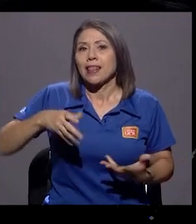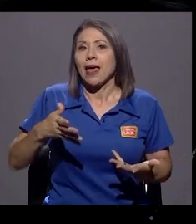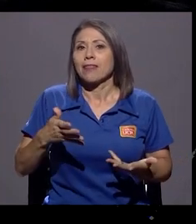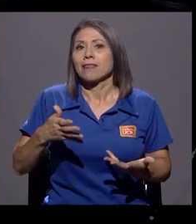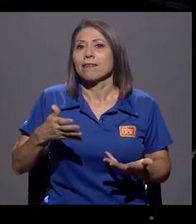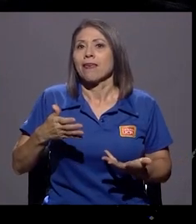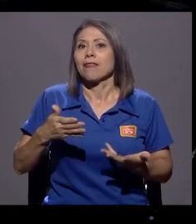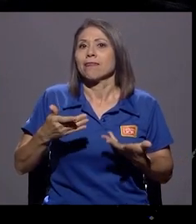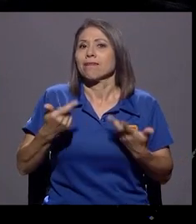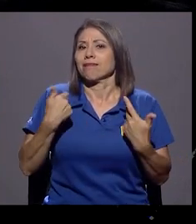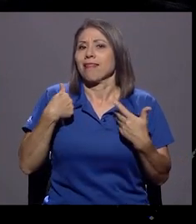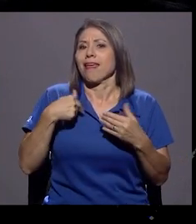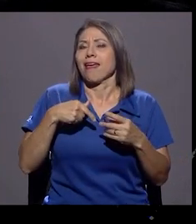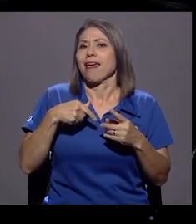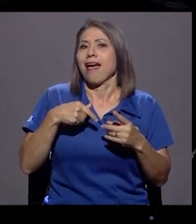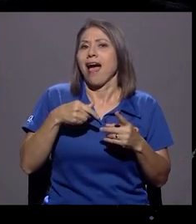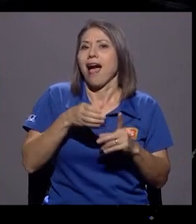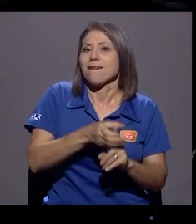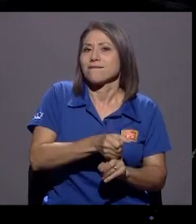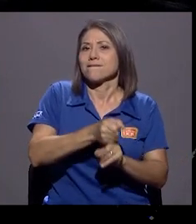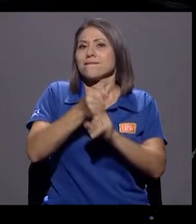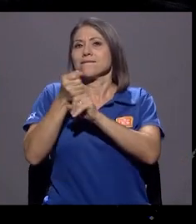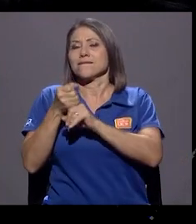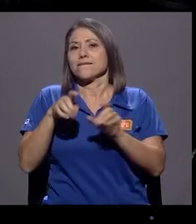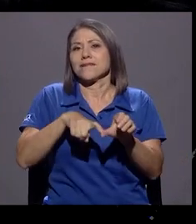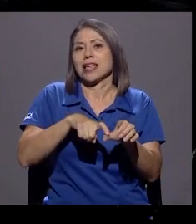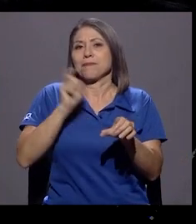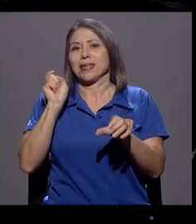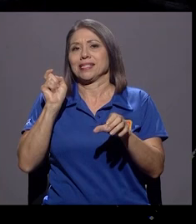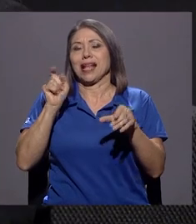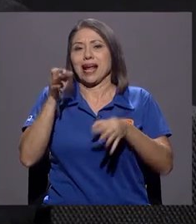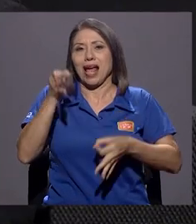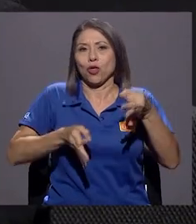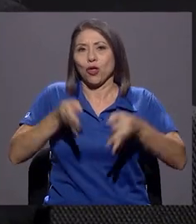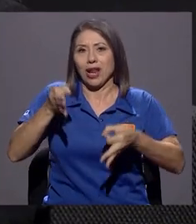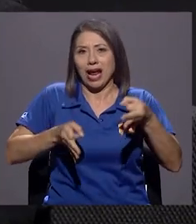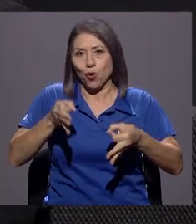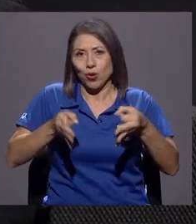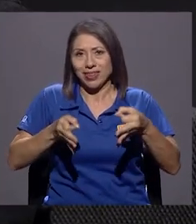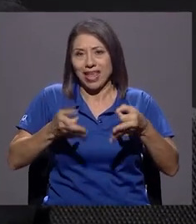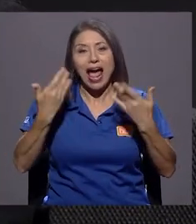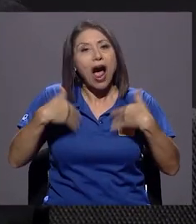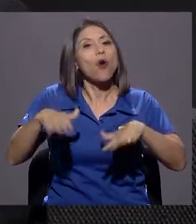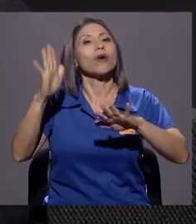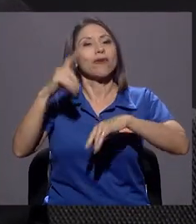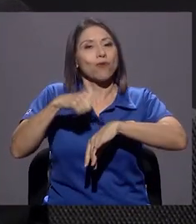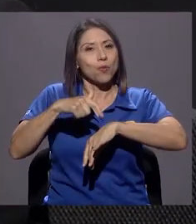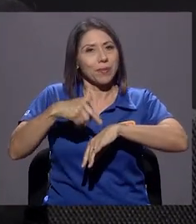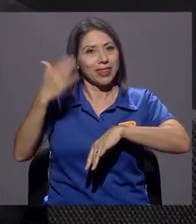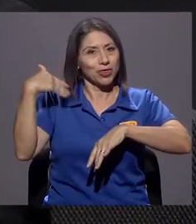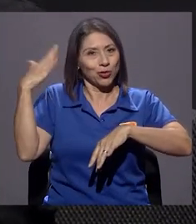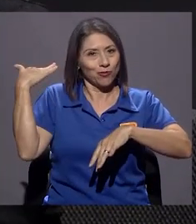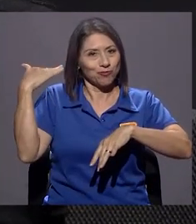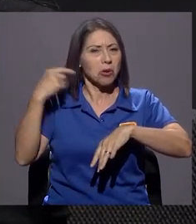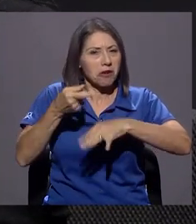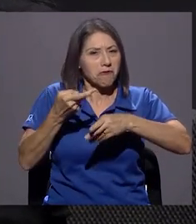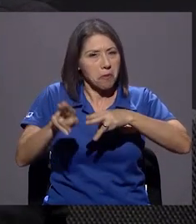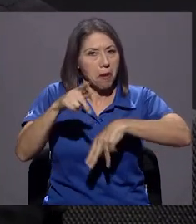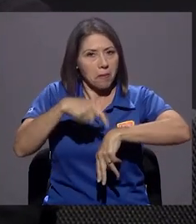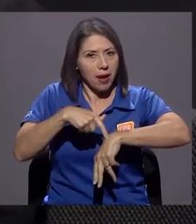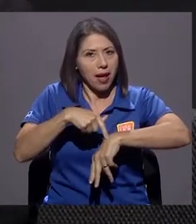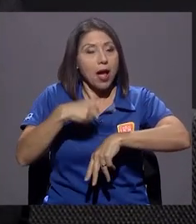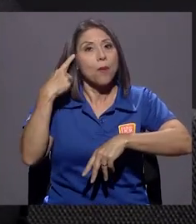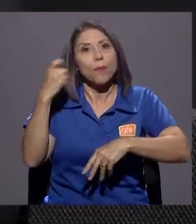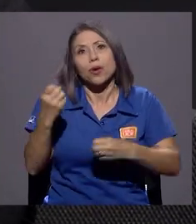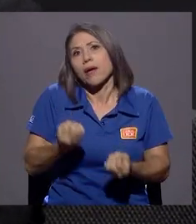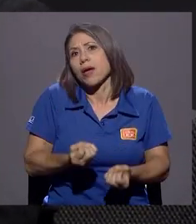sacado de la corte, aunque fue en un momento, porque fue momentáneo, este, cuando había mil formas de